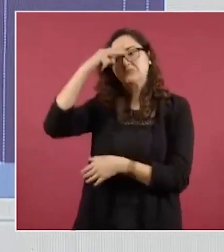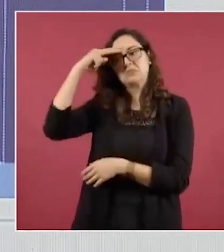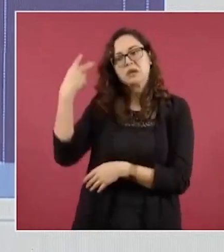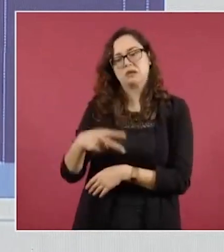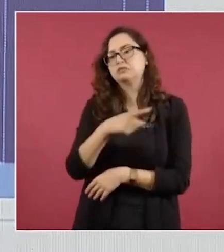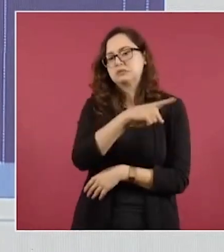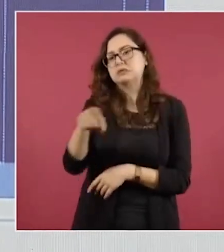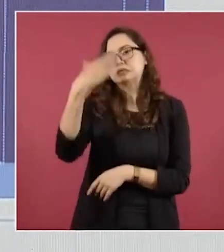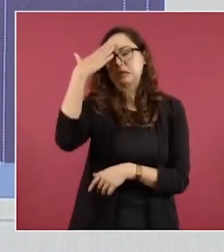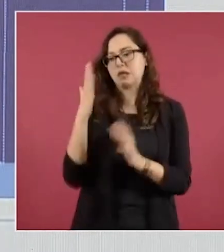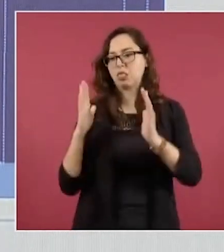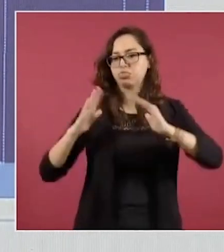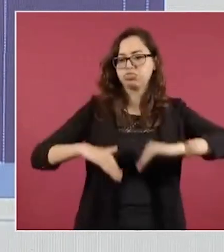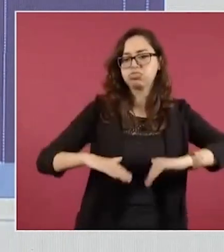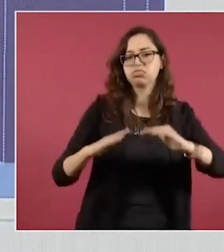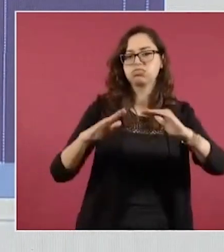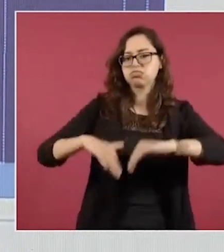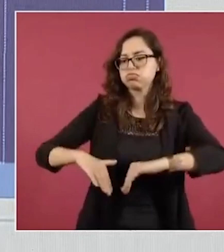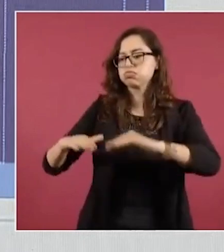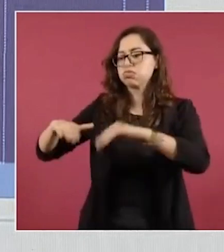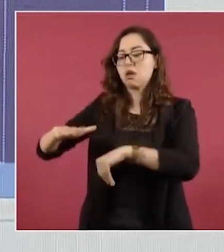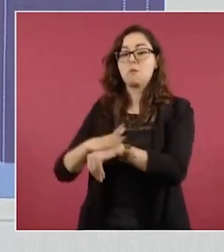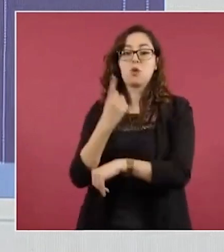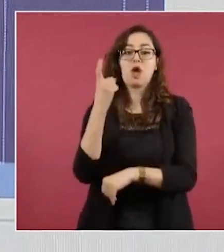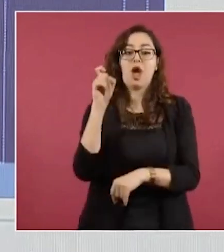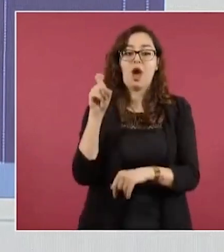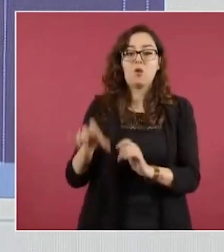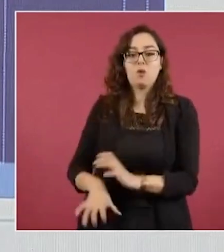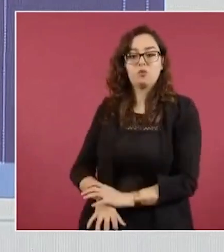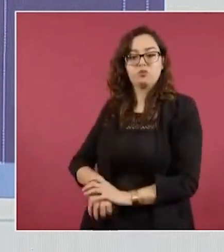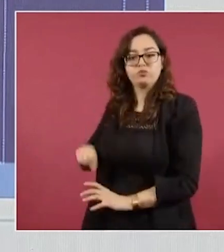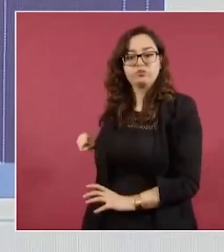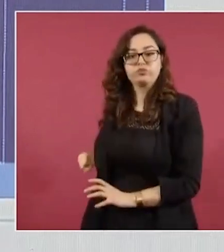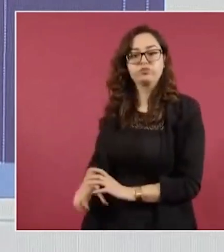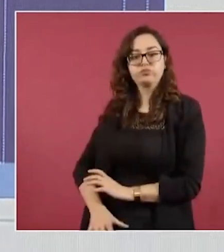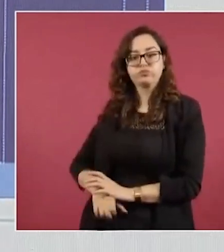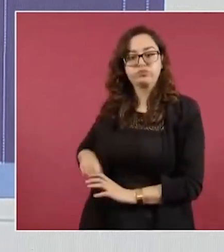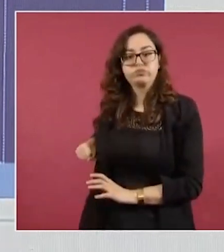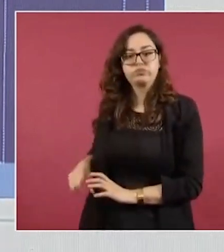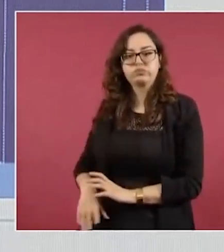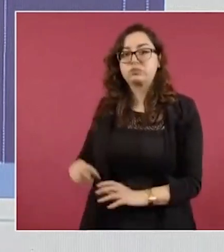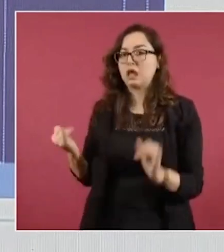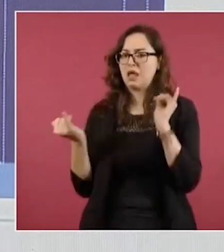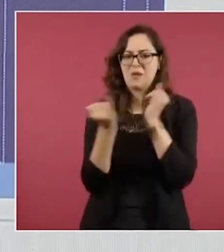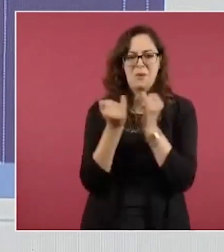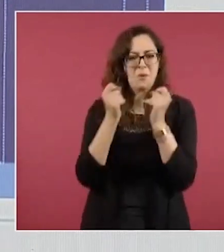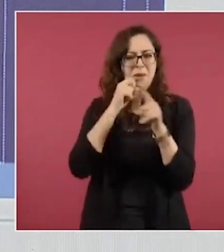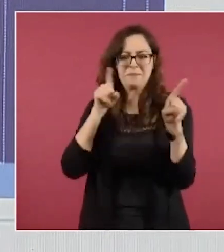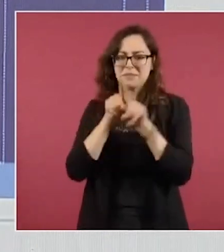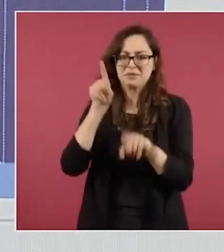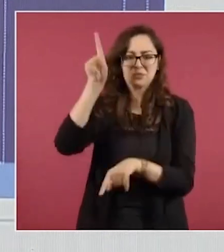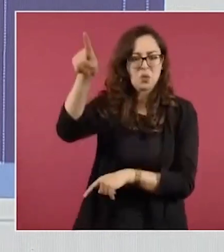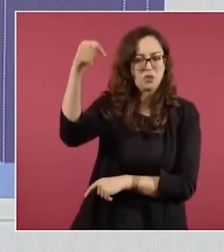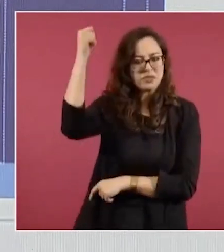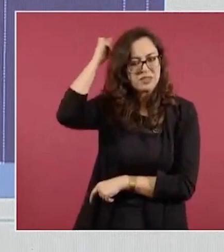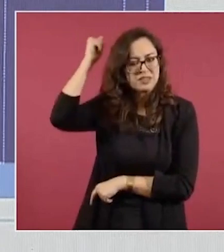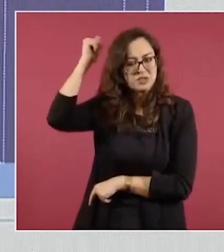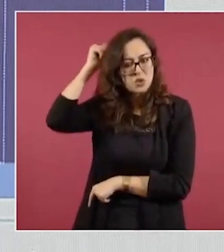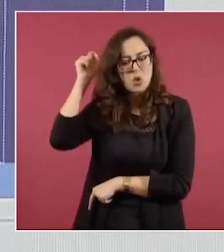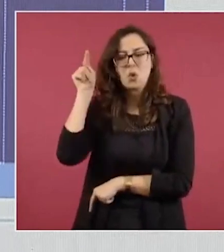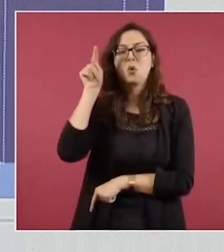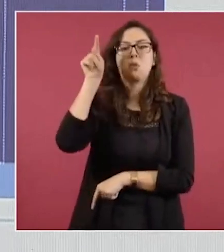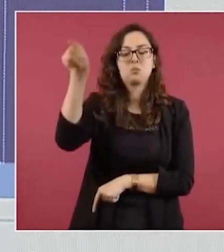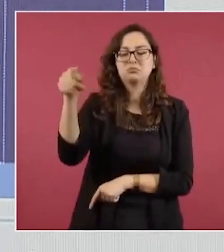del acuífero, similares a los de Texcoco, si es que el aeropuerto se hubiera construido en Texcoco, inclusive peores.